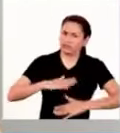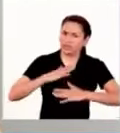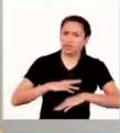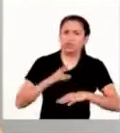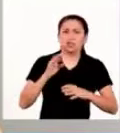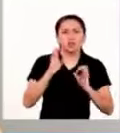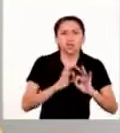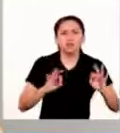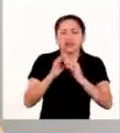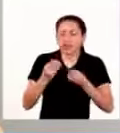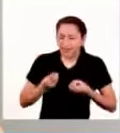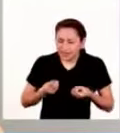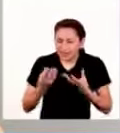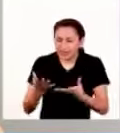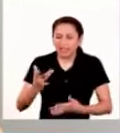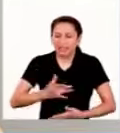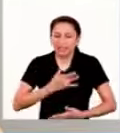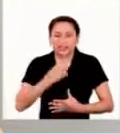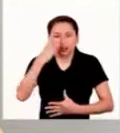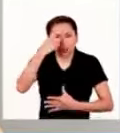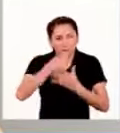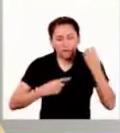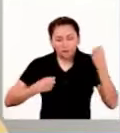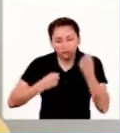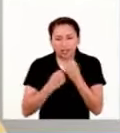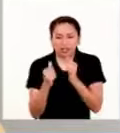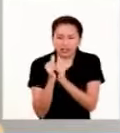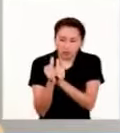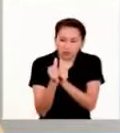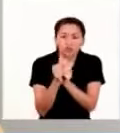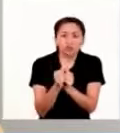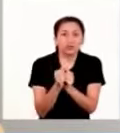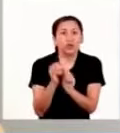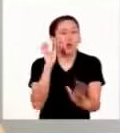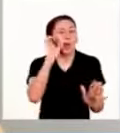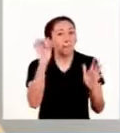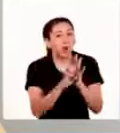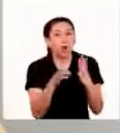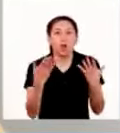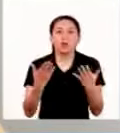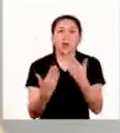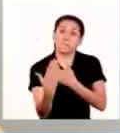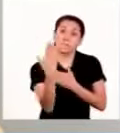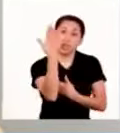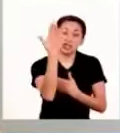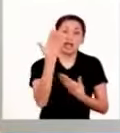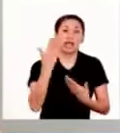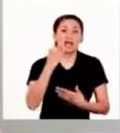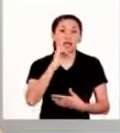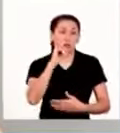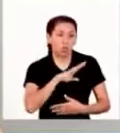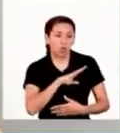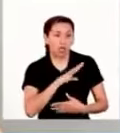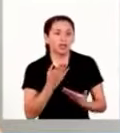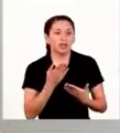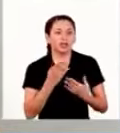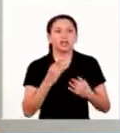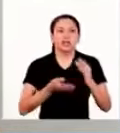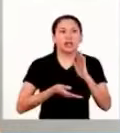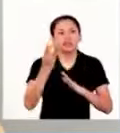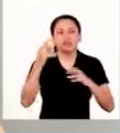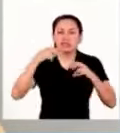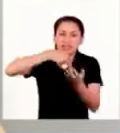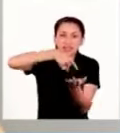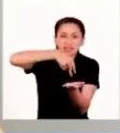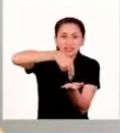brindarles comprensión y confianza de que pueden hacerlo juntos por ejemplo pueden por la mañana salir al parque a caminar